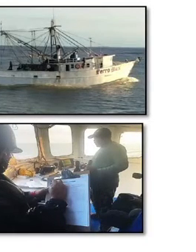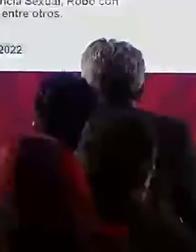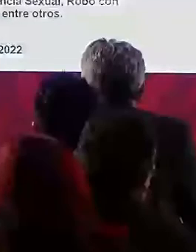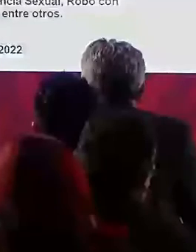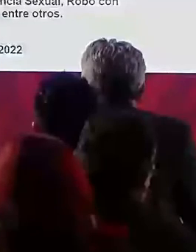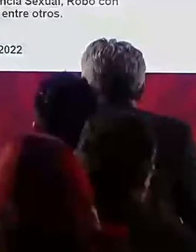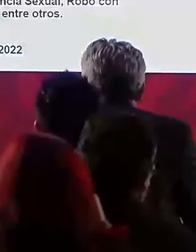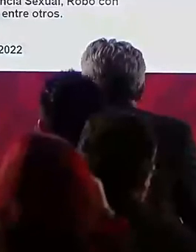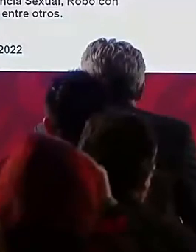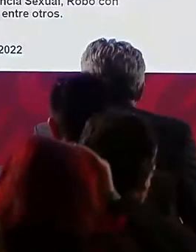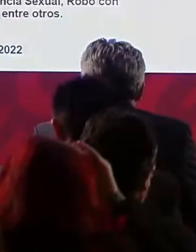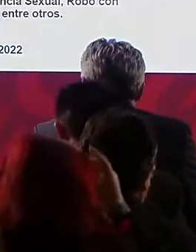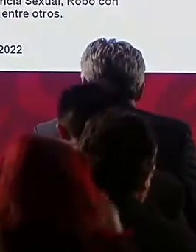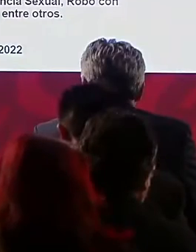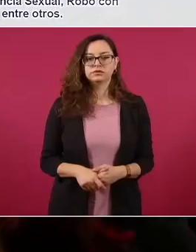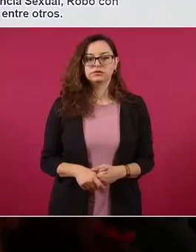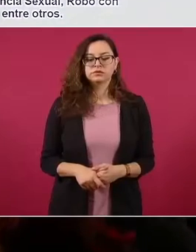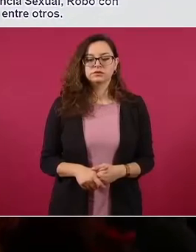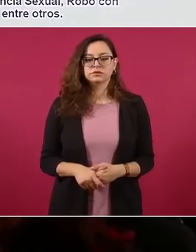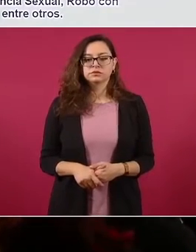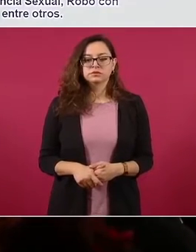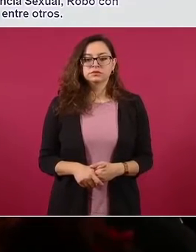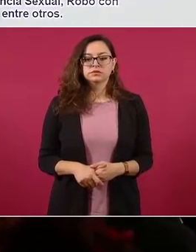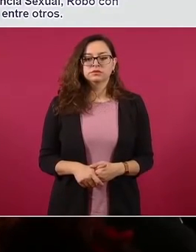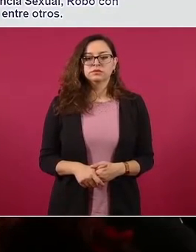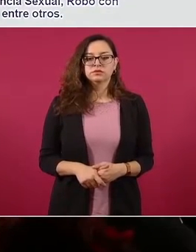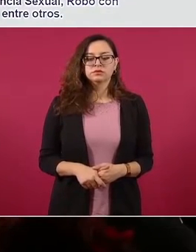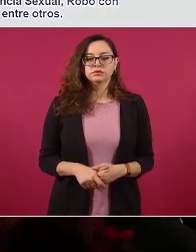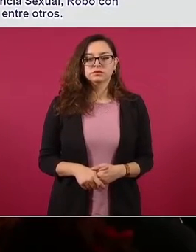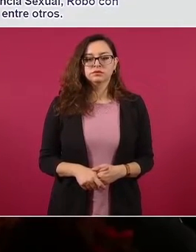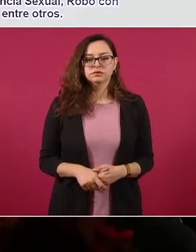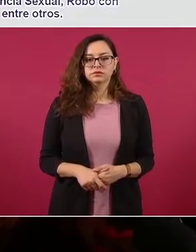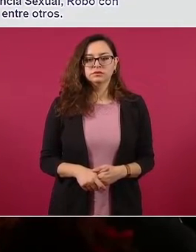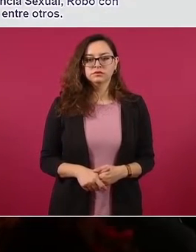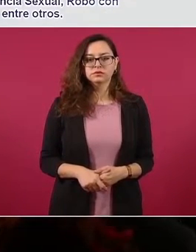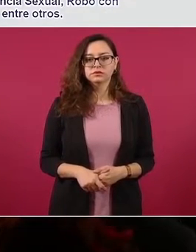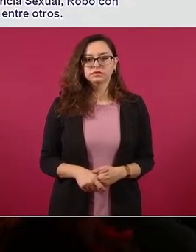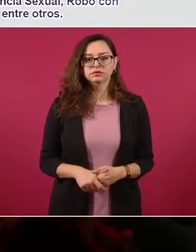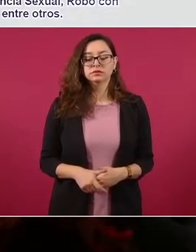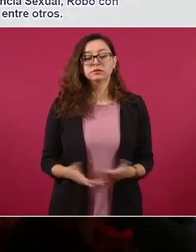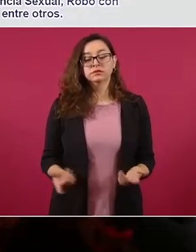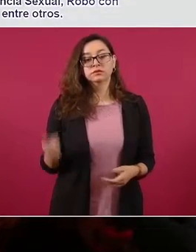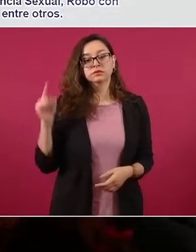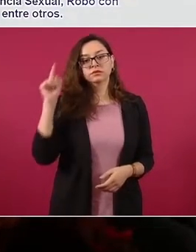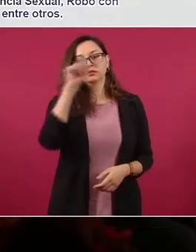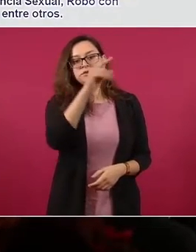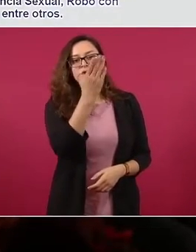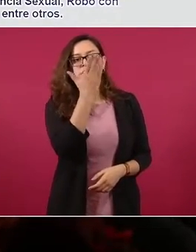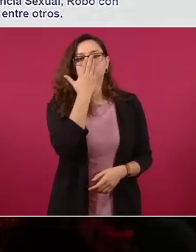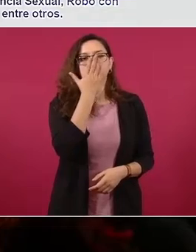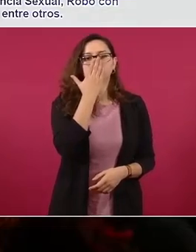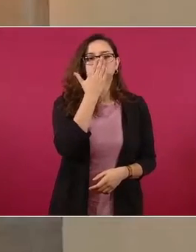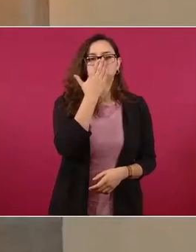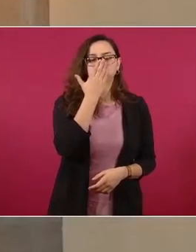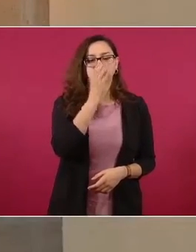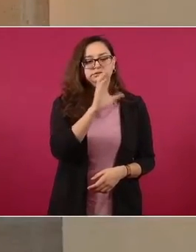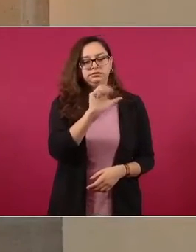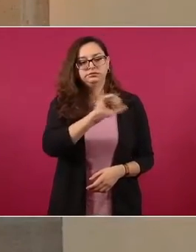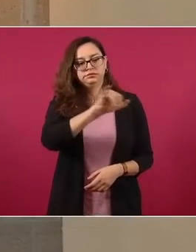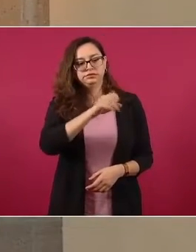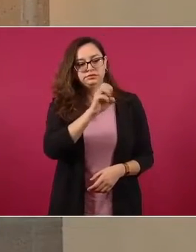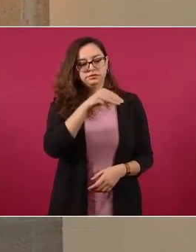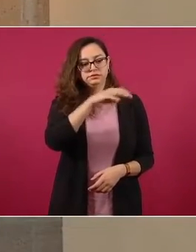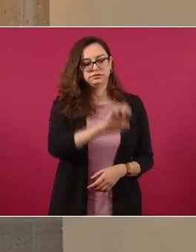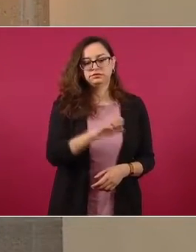del operativo Cero Impunidad, que se lleva a cabo en Cajeme, Sonora, desde enero del presente